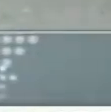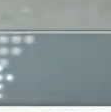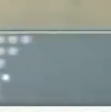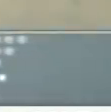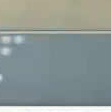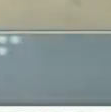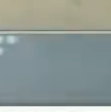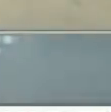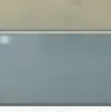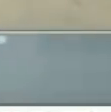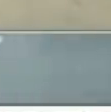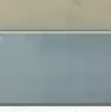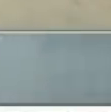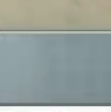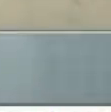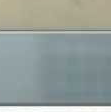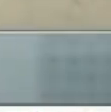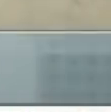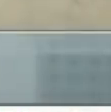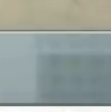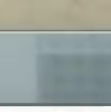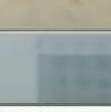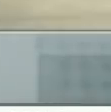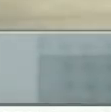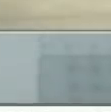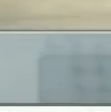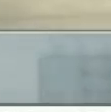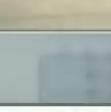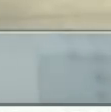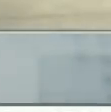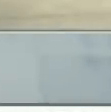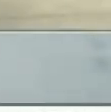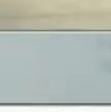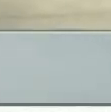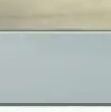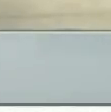Es una expresión viscocuyana, cuarentenao.